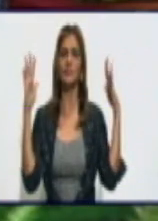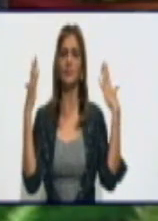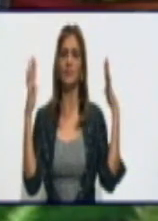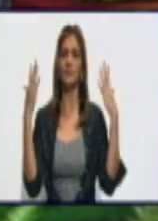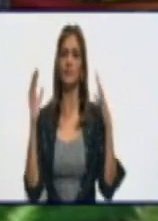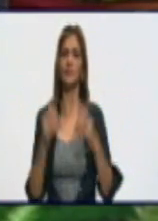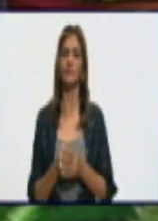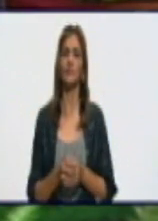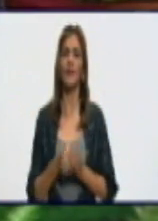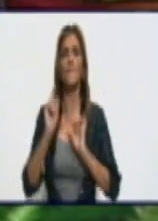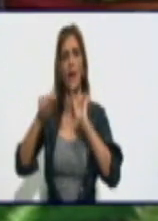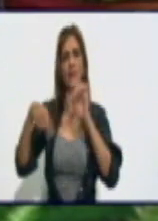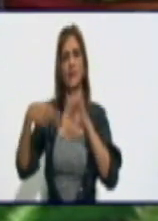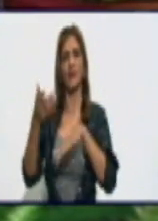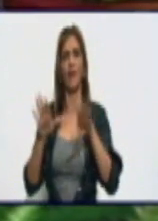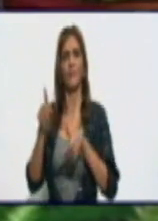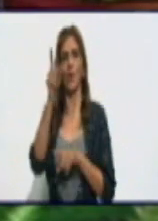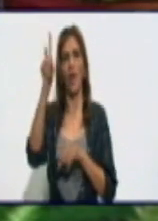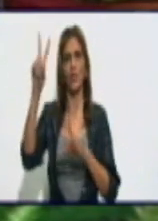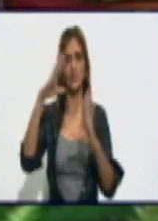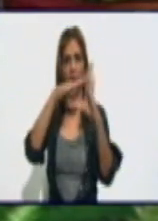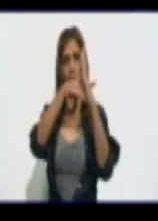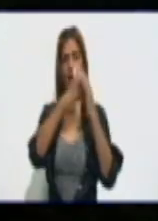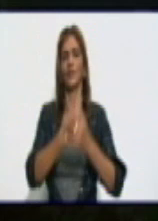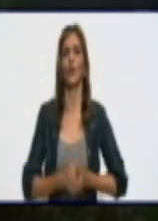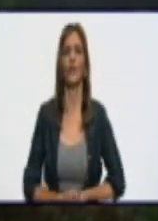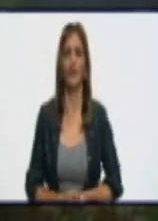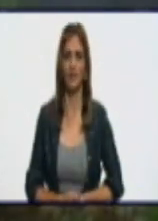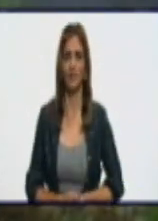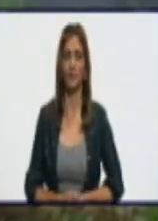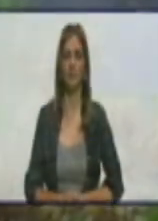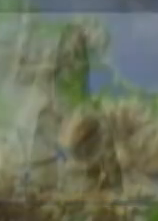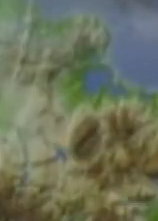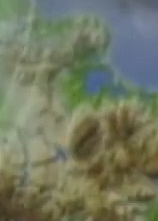les espero mañana a las 12 del mediodía de la patria